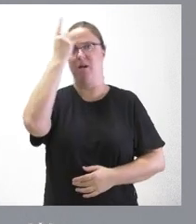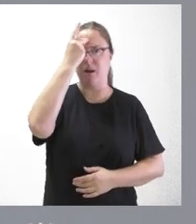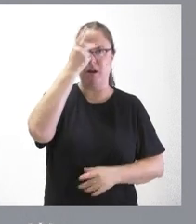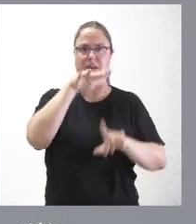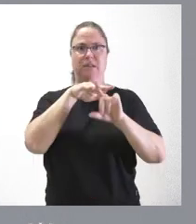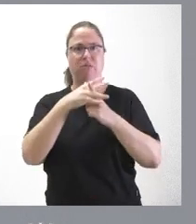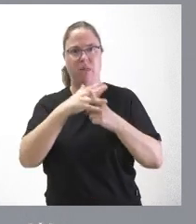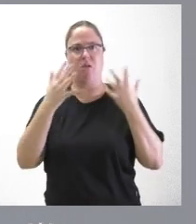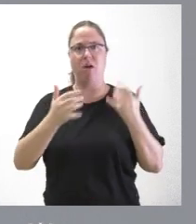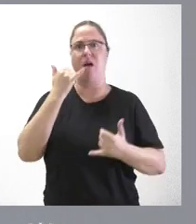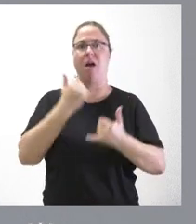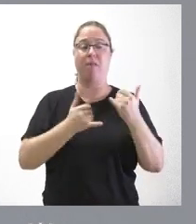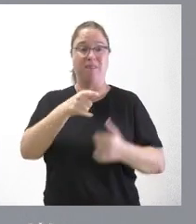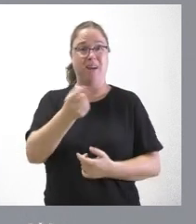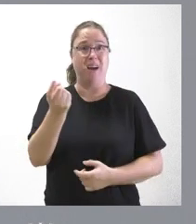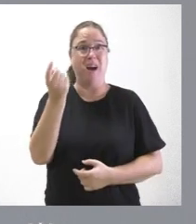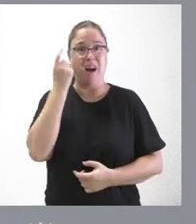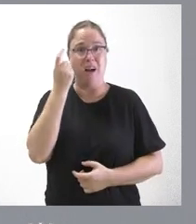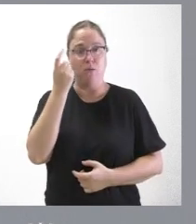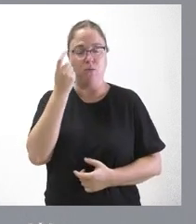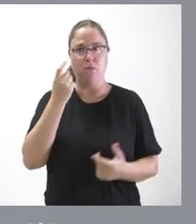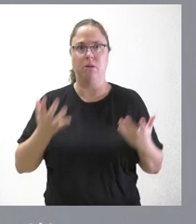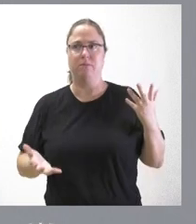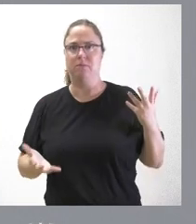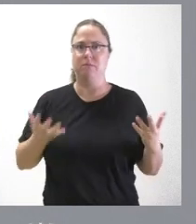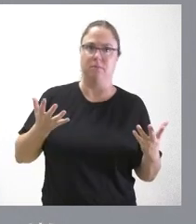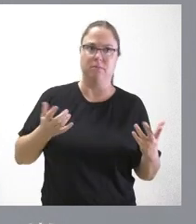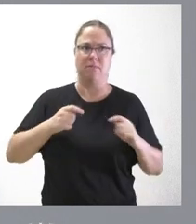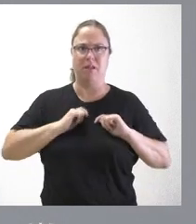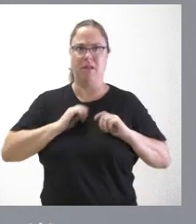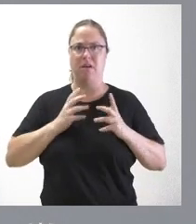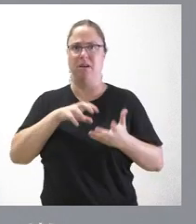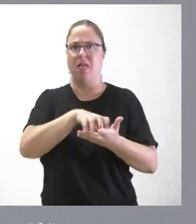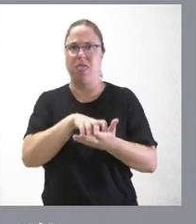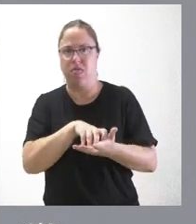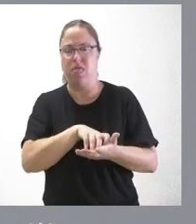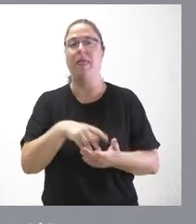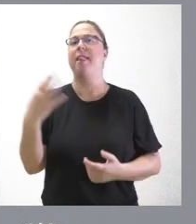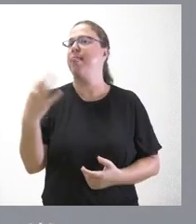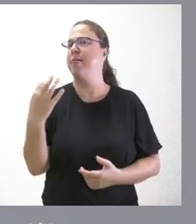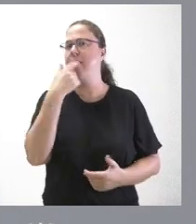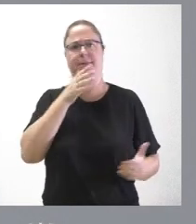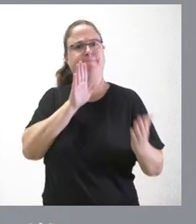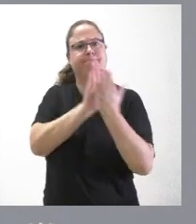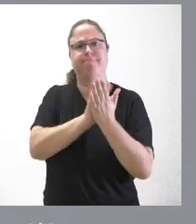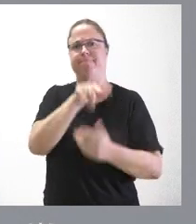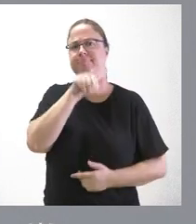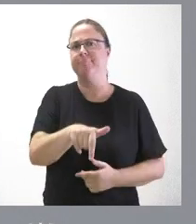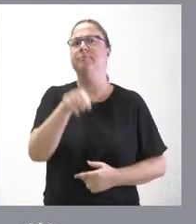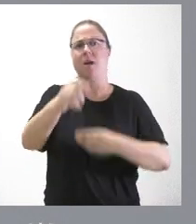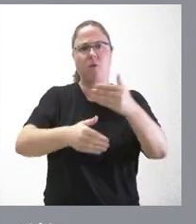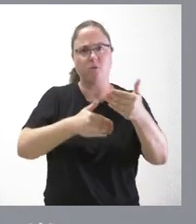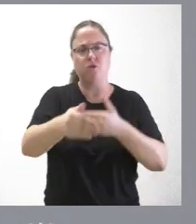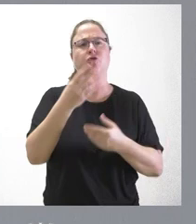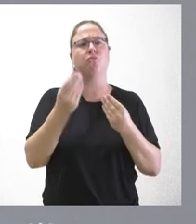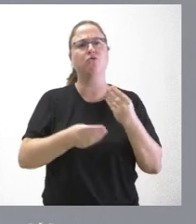circunstancias y, por tanto, obligue a los alumnos a una cierta indefinición, una inseguridad de algo a lo que se tienen que enfrentar y que muchos de ellos lo hacen